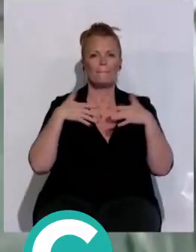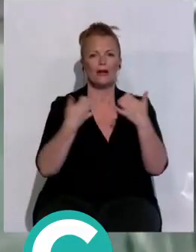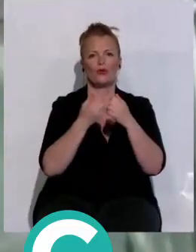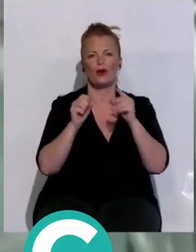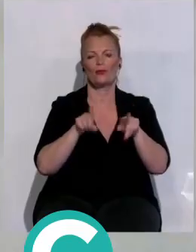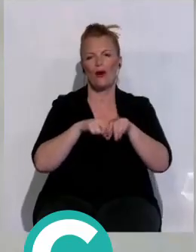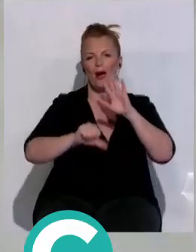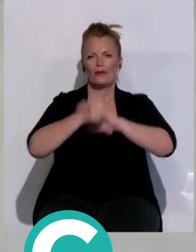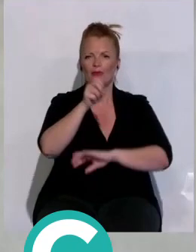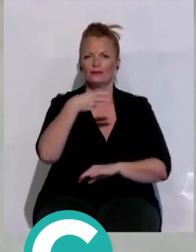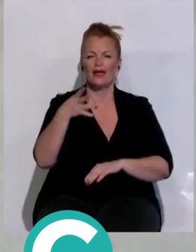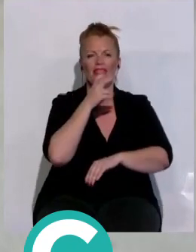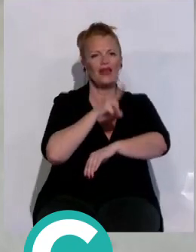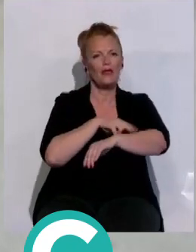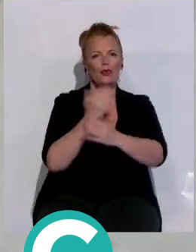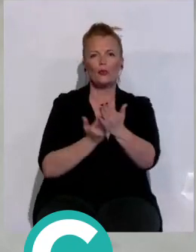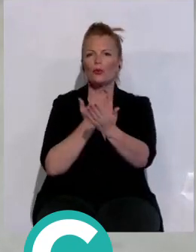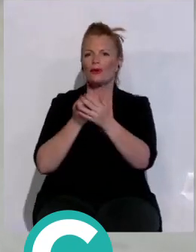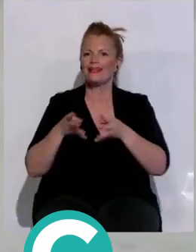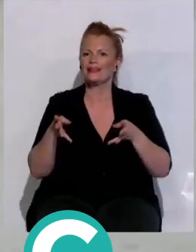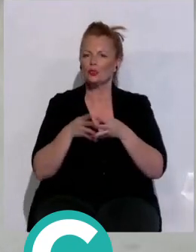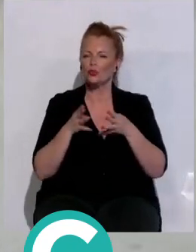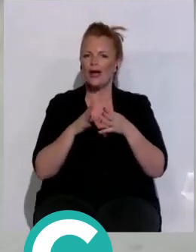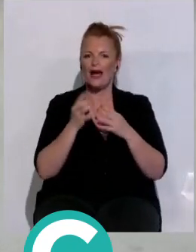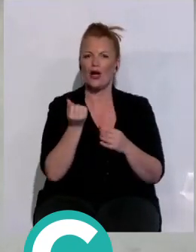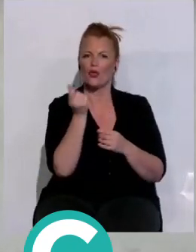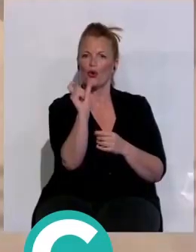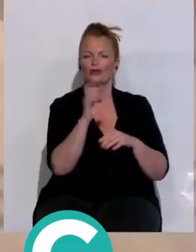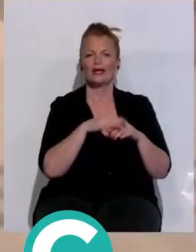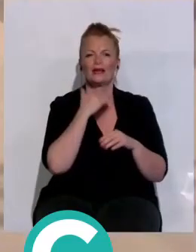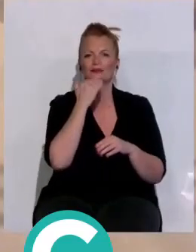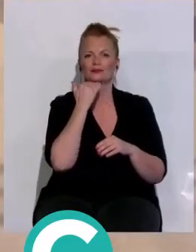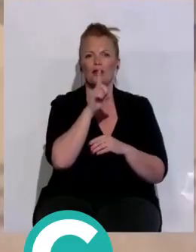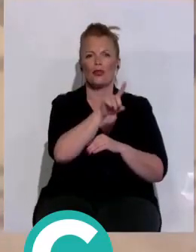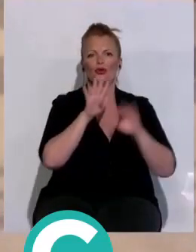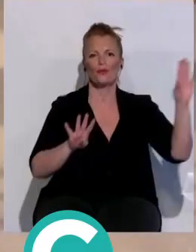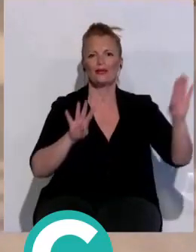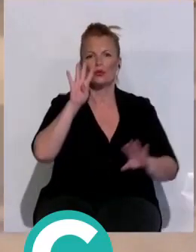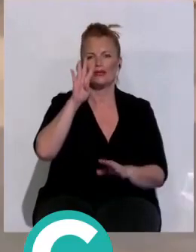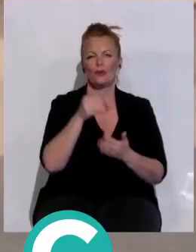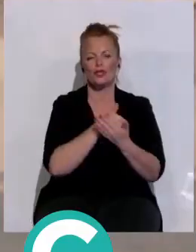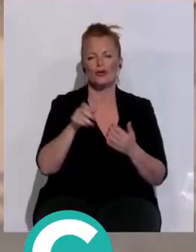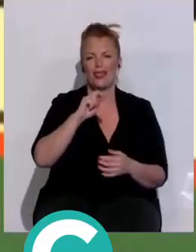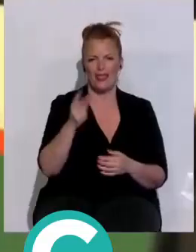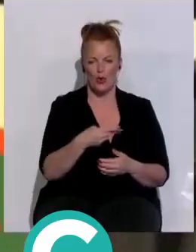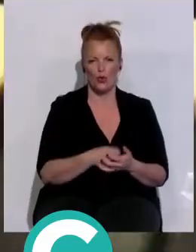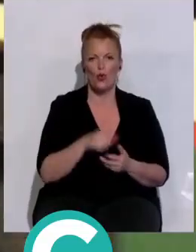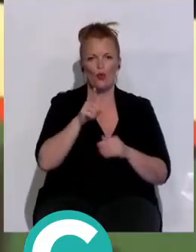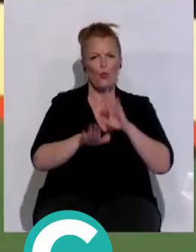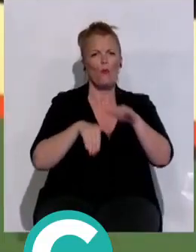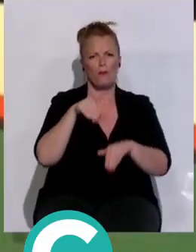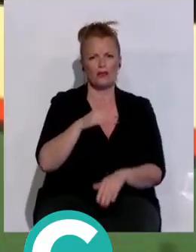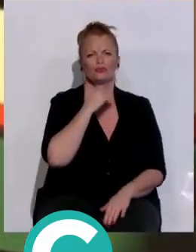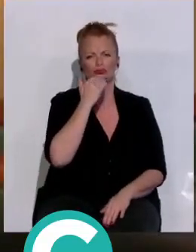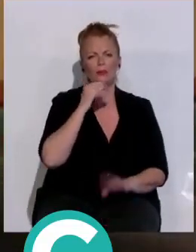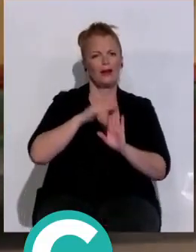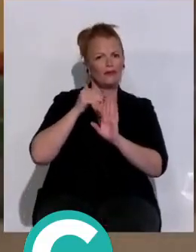resolución de alegaciones y la propuesta de estructura de costes por un valor cercano a los 194 millones de euros. Un paso más de cara